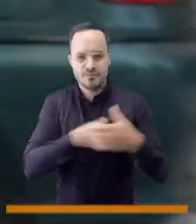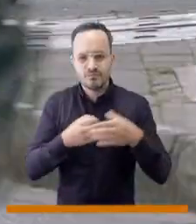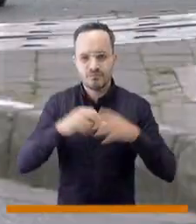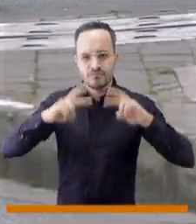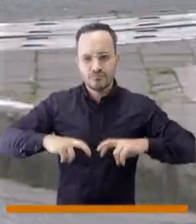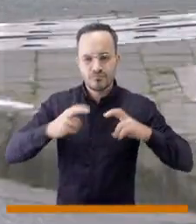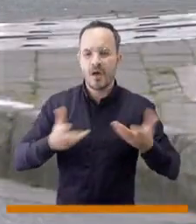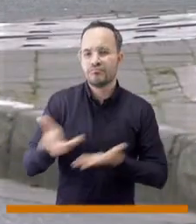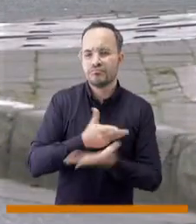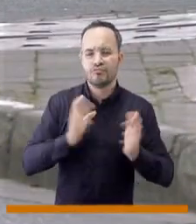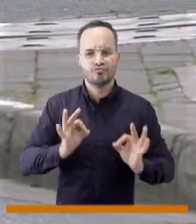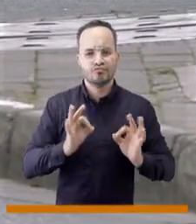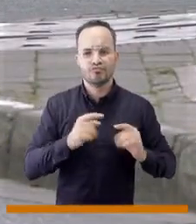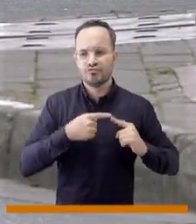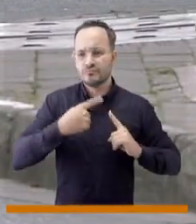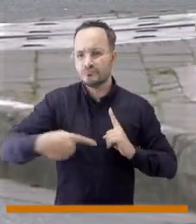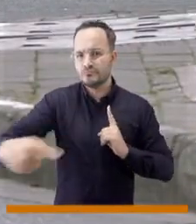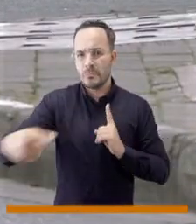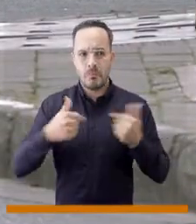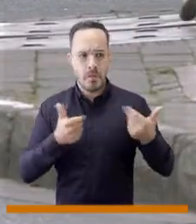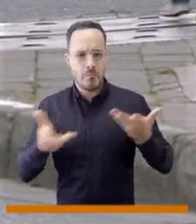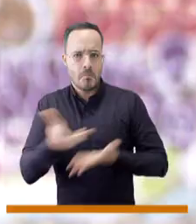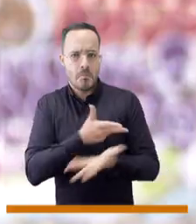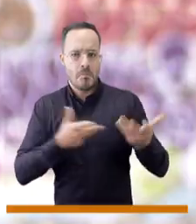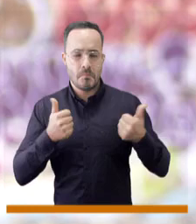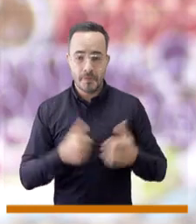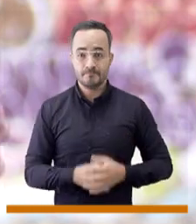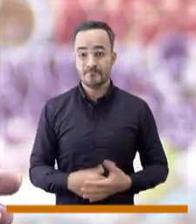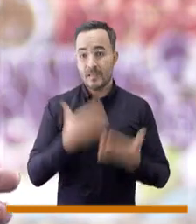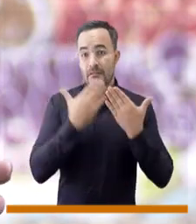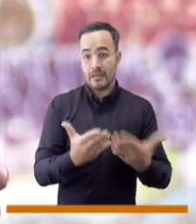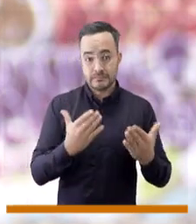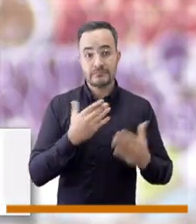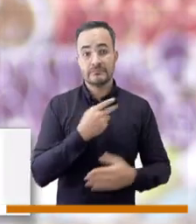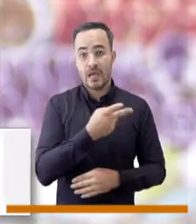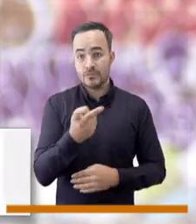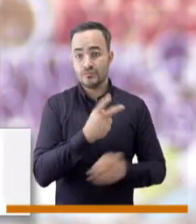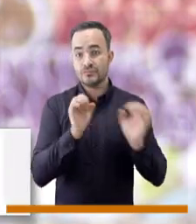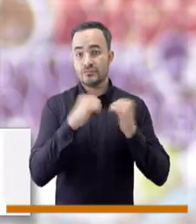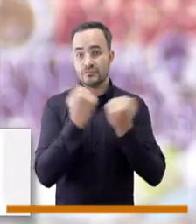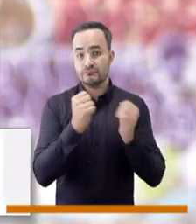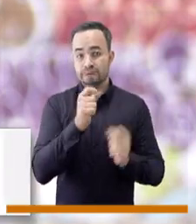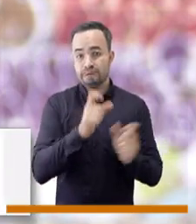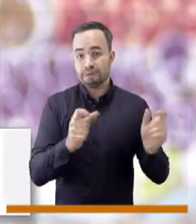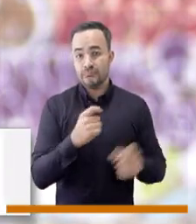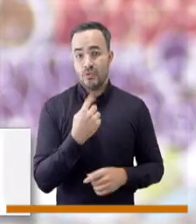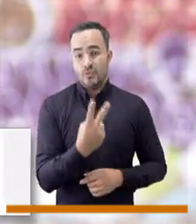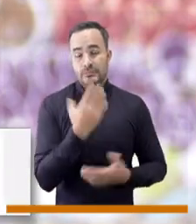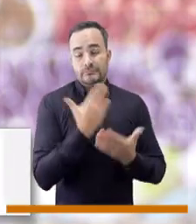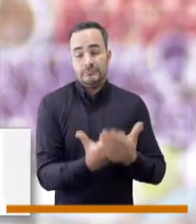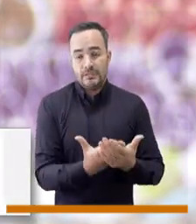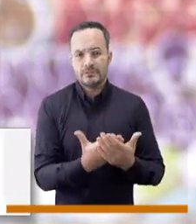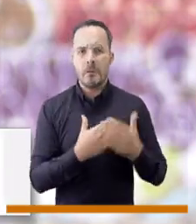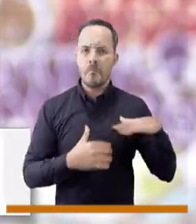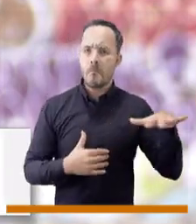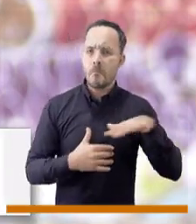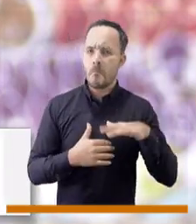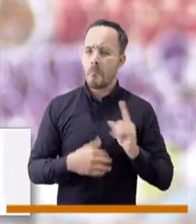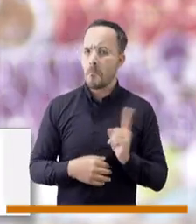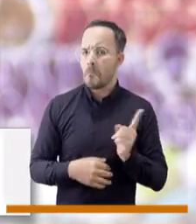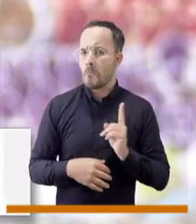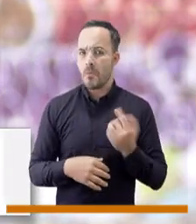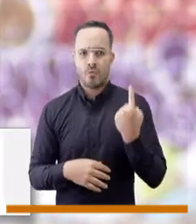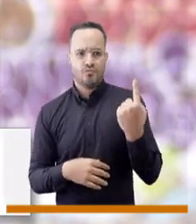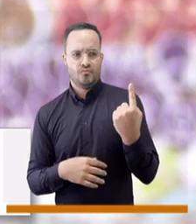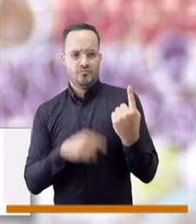comisión, pero de verdad que yo sí le quiero hacer un agradecimiento realmente tanto al concejal como a Claudia, porque realmente son las